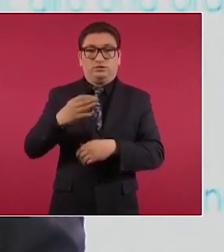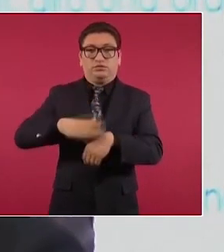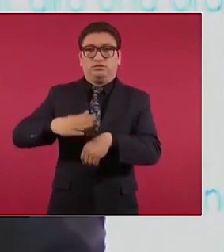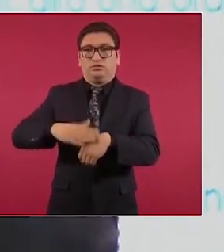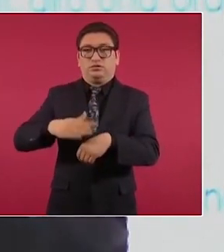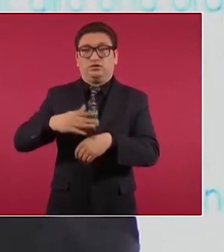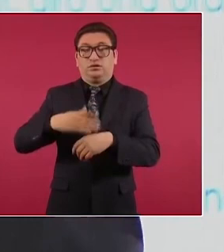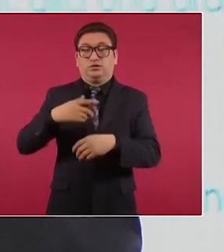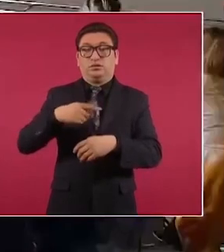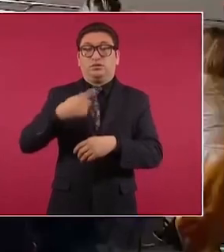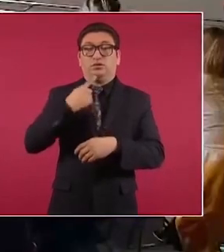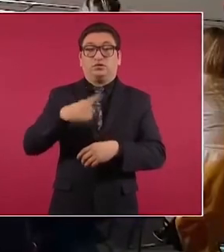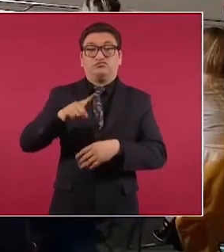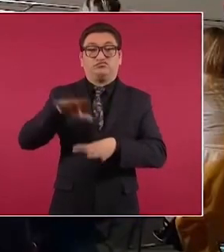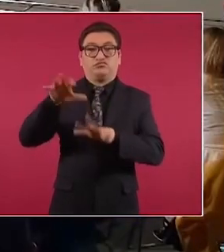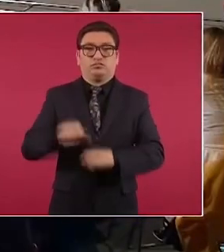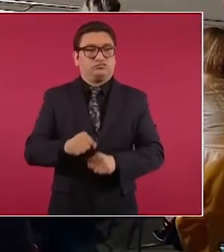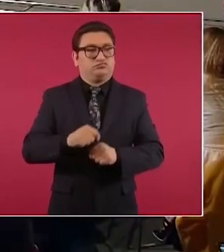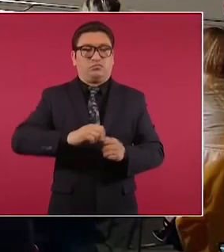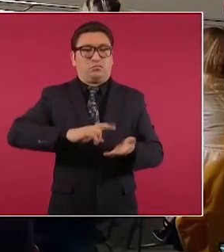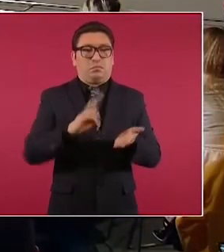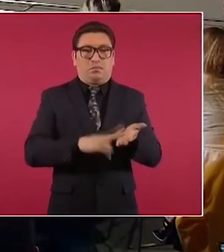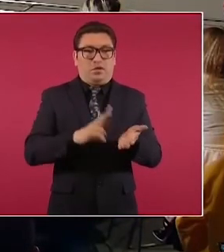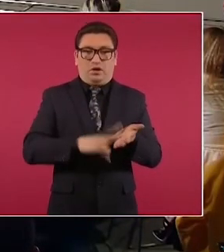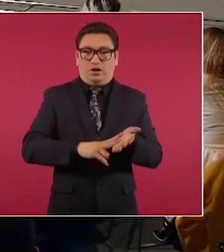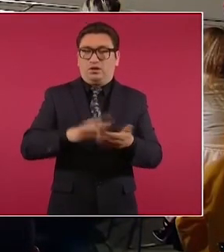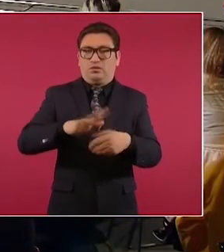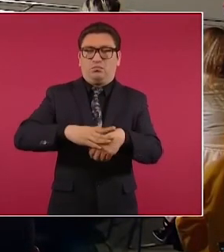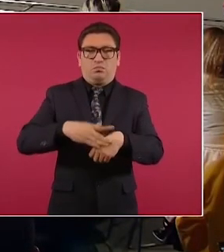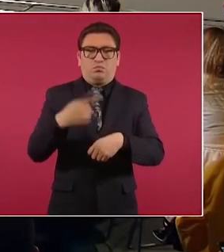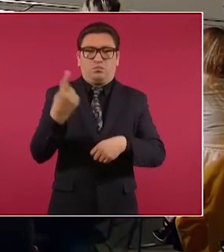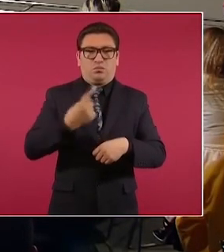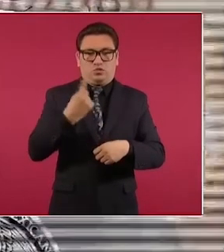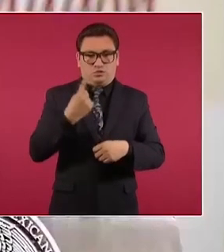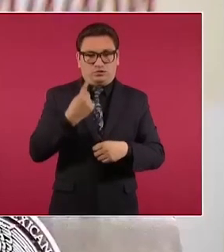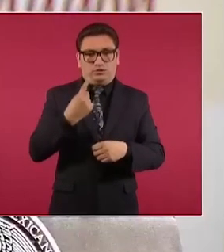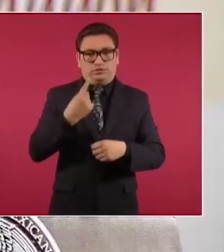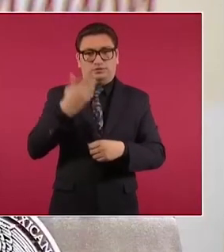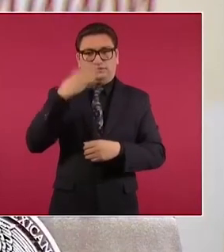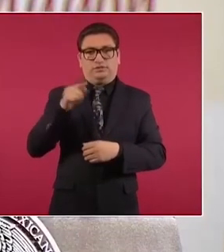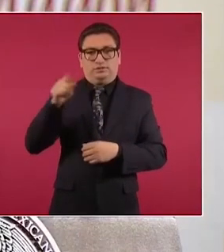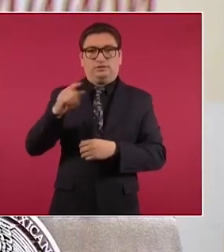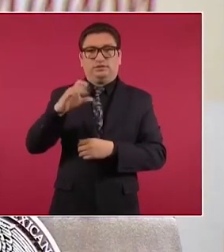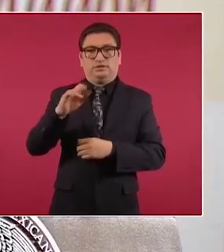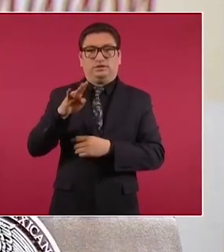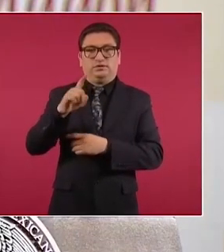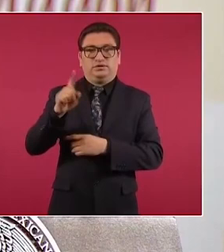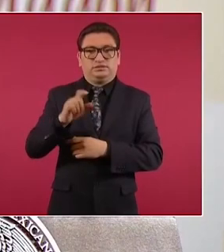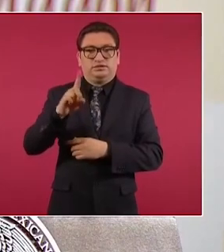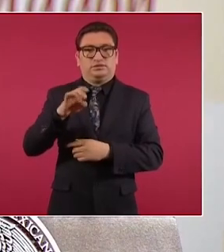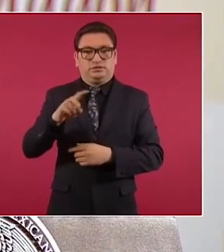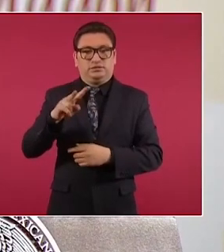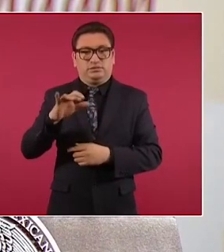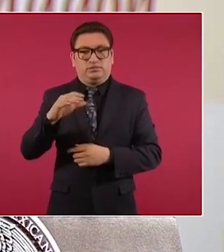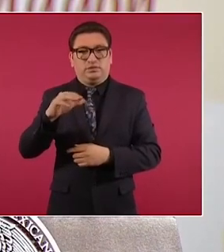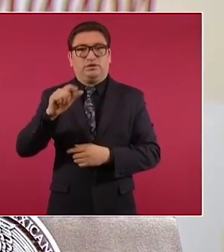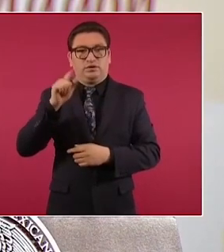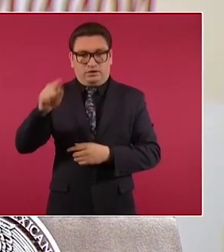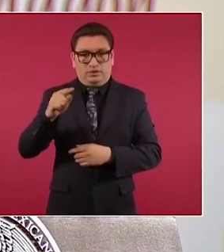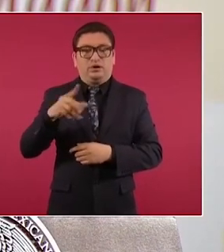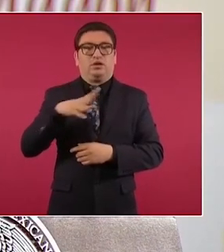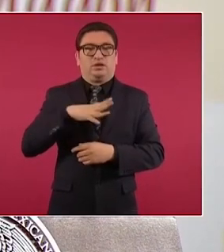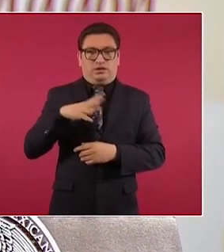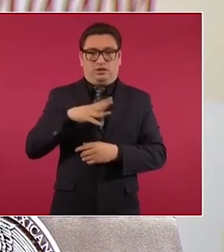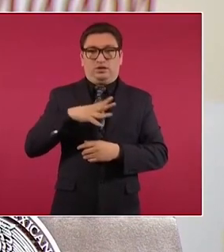la orden de aprehensión toda vez que supuestamente Cabeza de Vaca contaba todavía con fuero constitucional